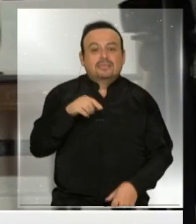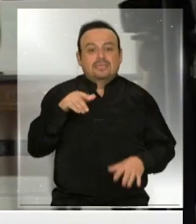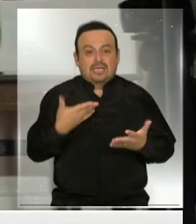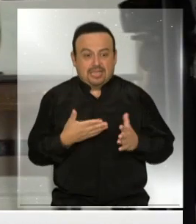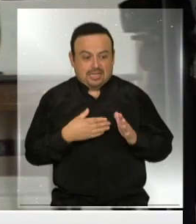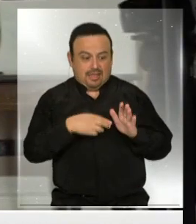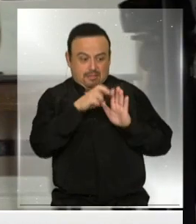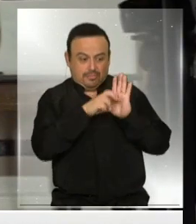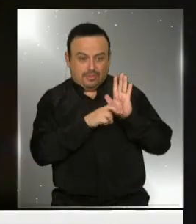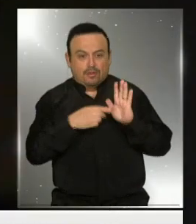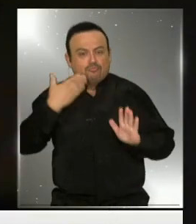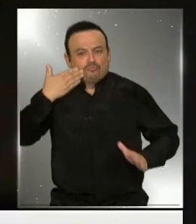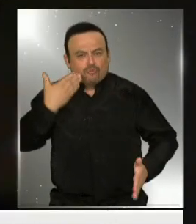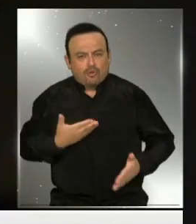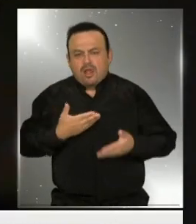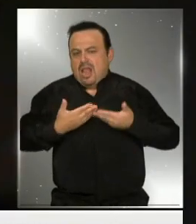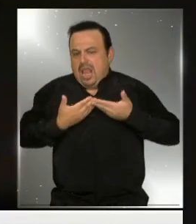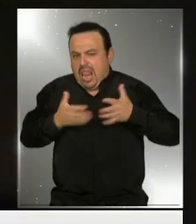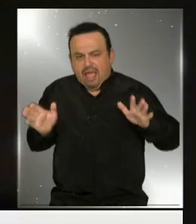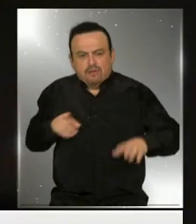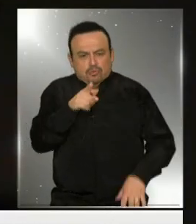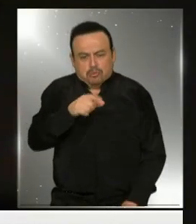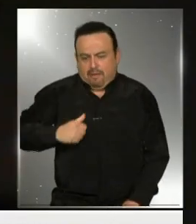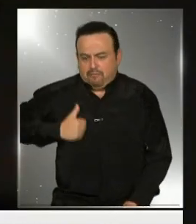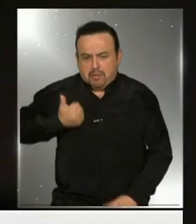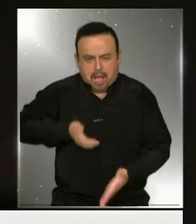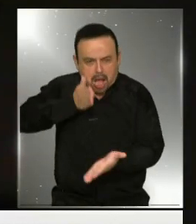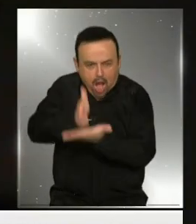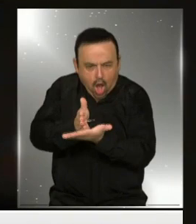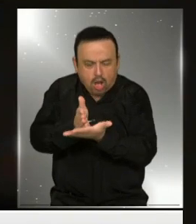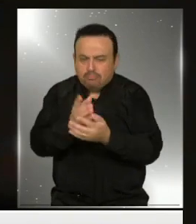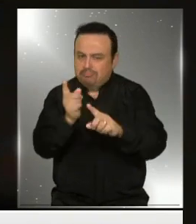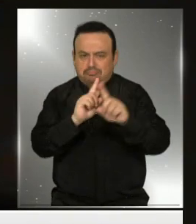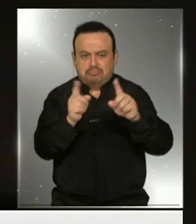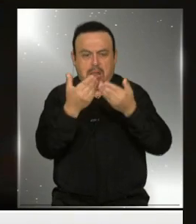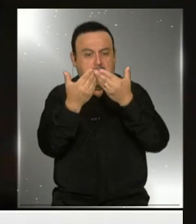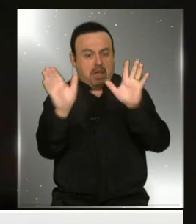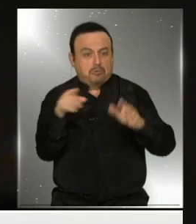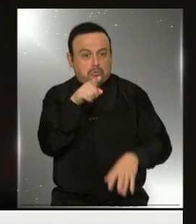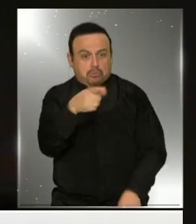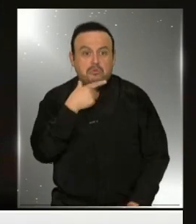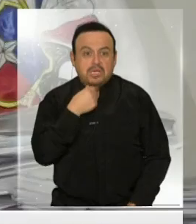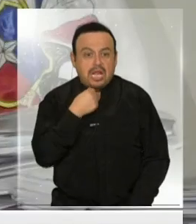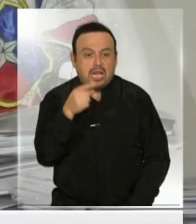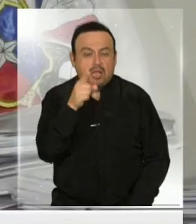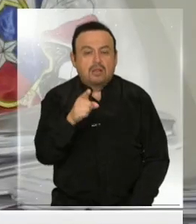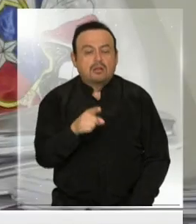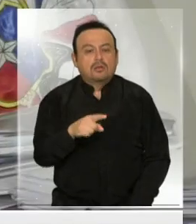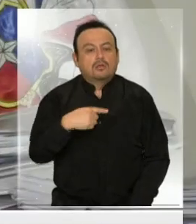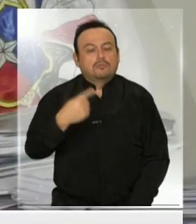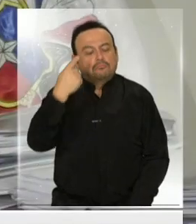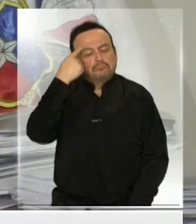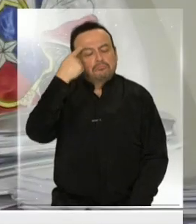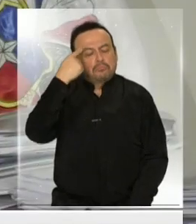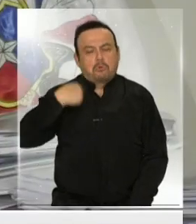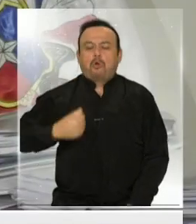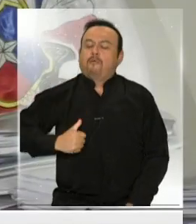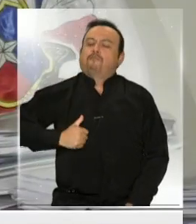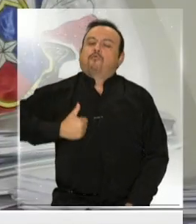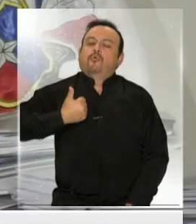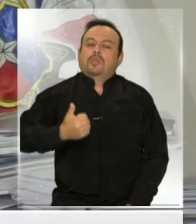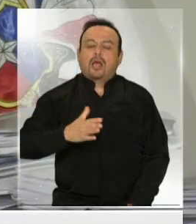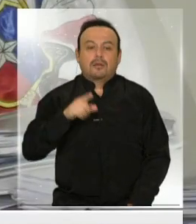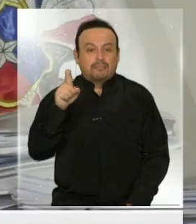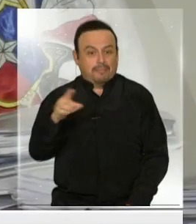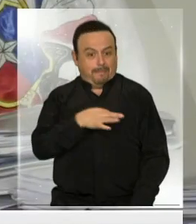beneficio, porque es libre, voluntario, a nadie se le va a imponer. El que lo quiera hacer va a tener que ser con su voluntad y como